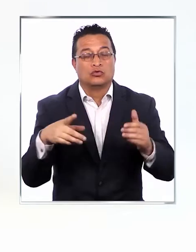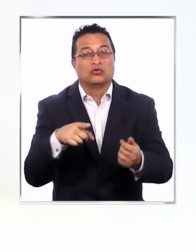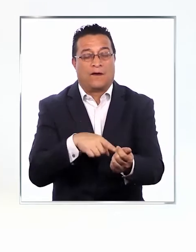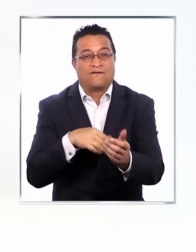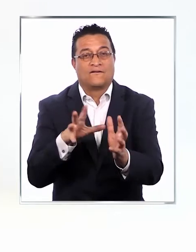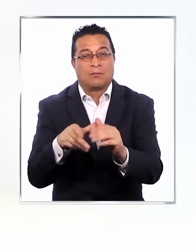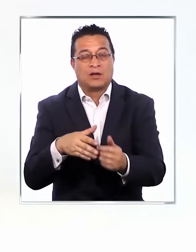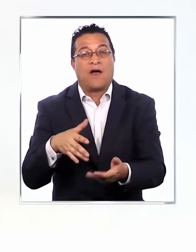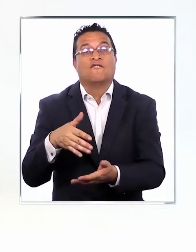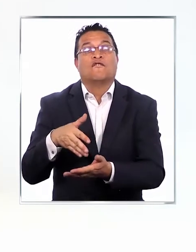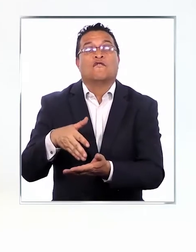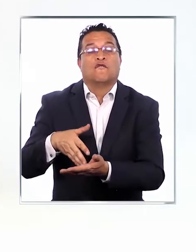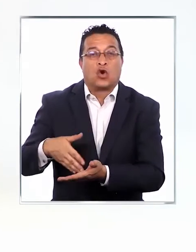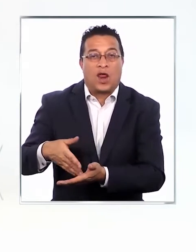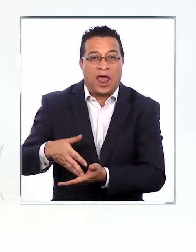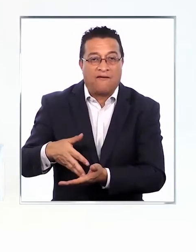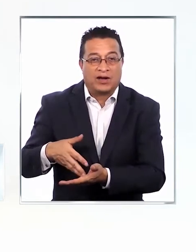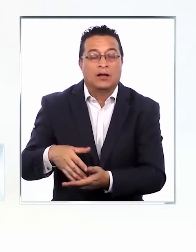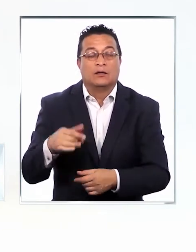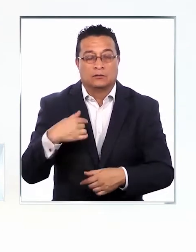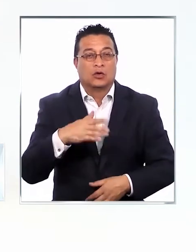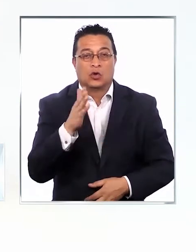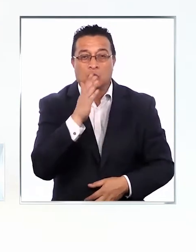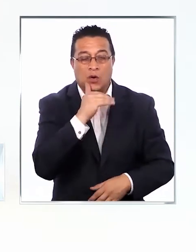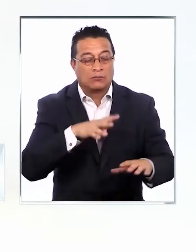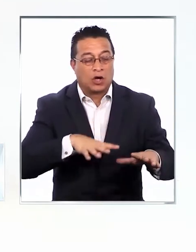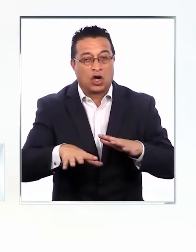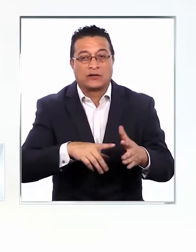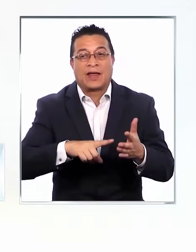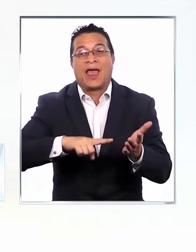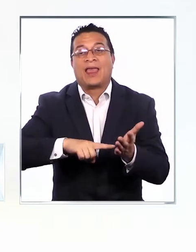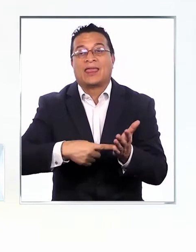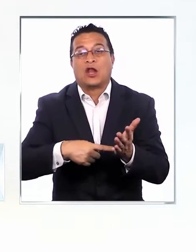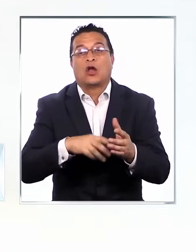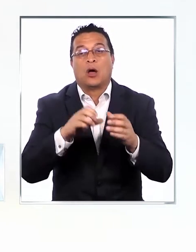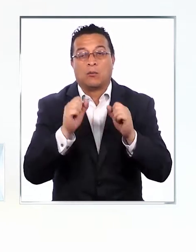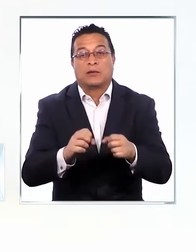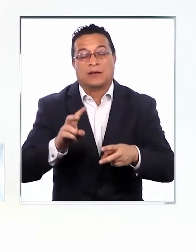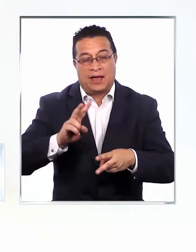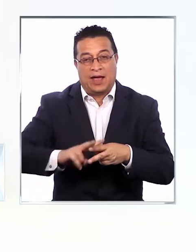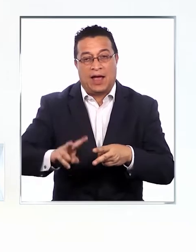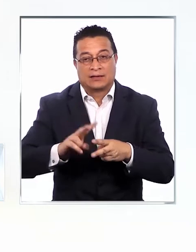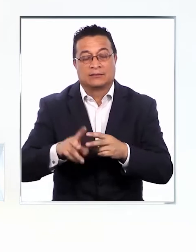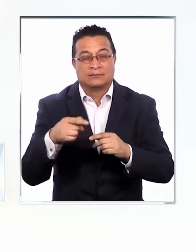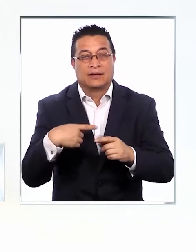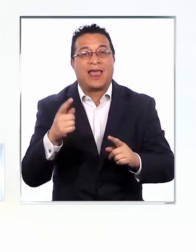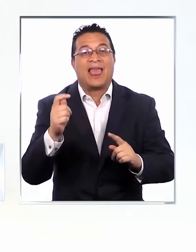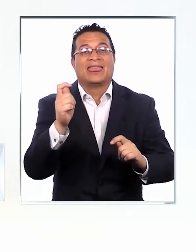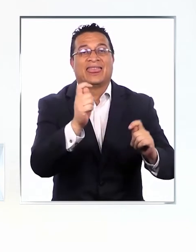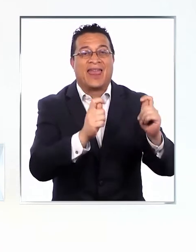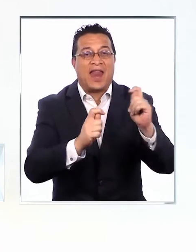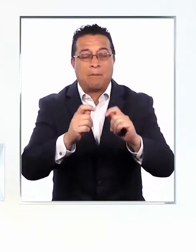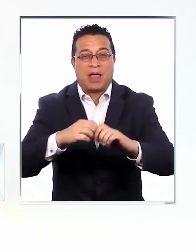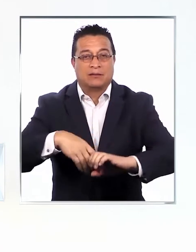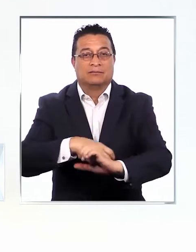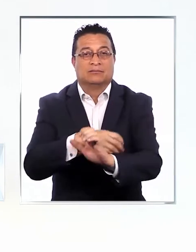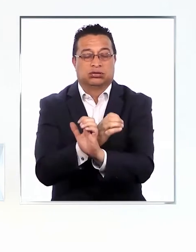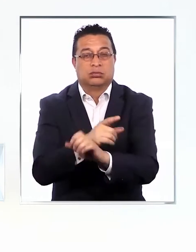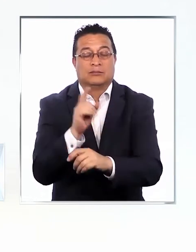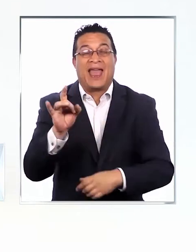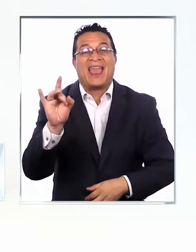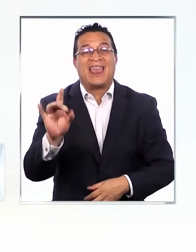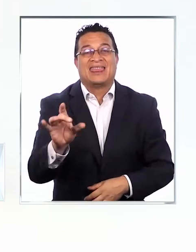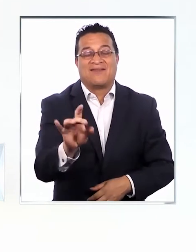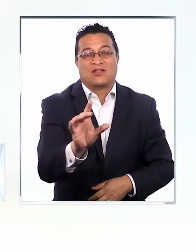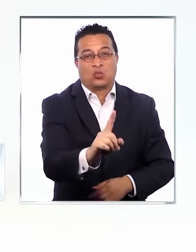muchas familias vulnerables y no contaban con implementos tecnológicos para poder realizar estas teleterapias, porque los chicos, estas terapias